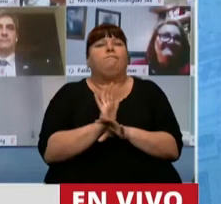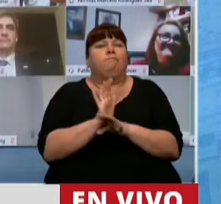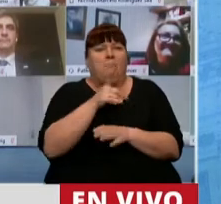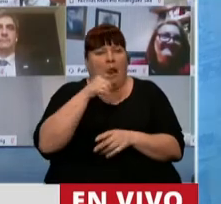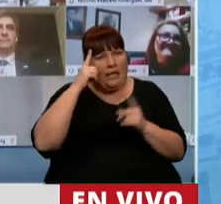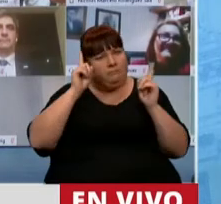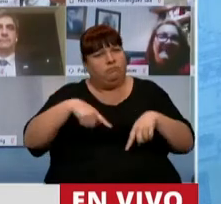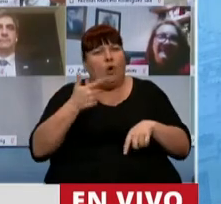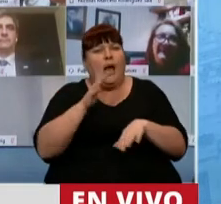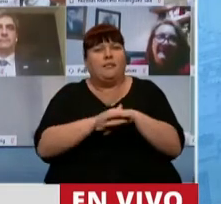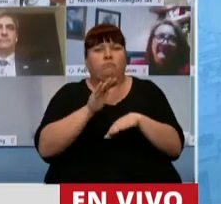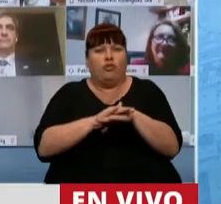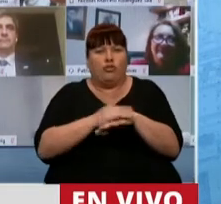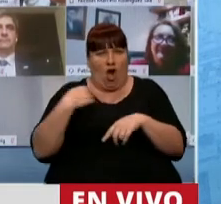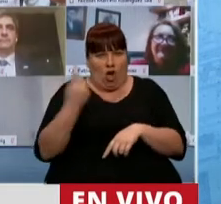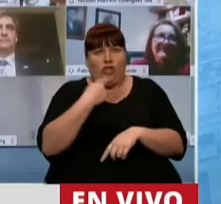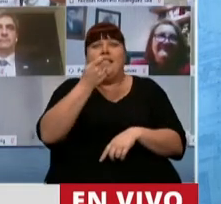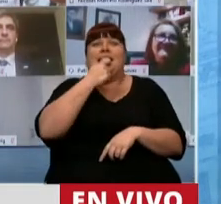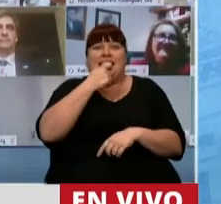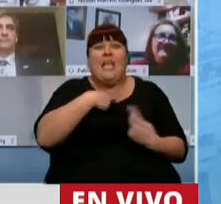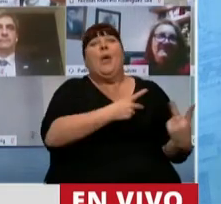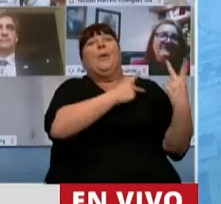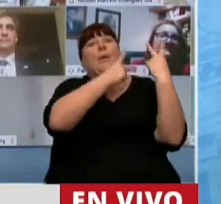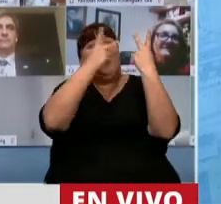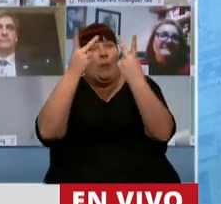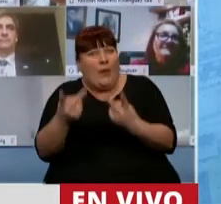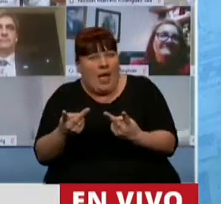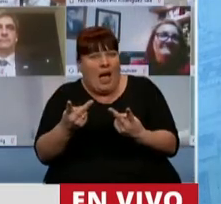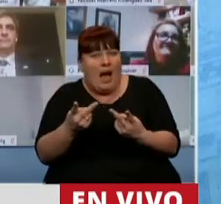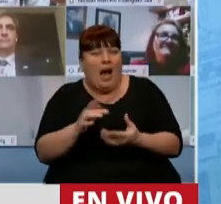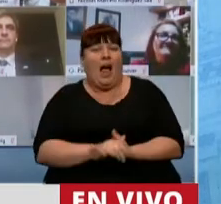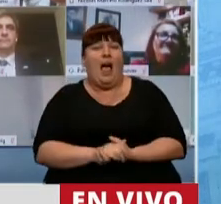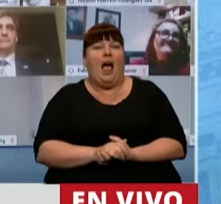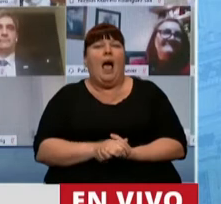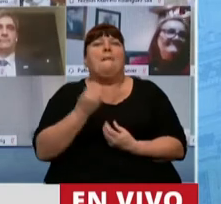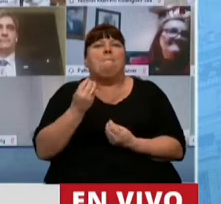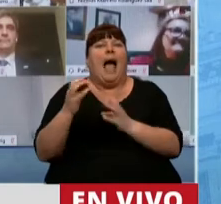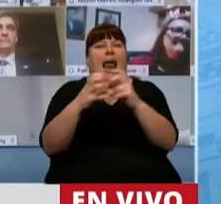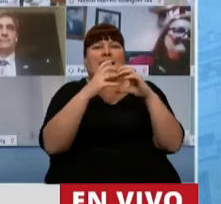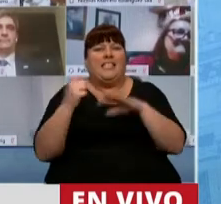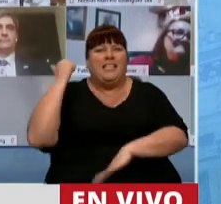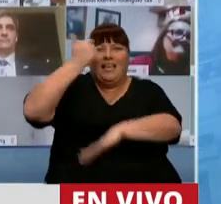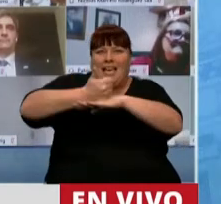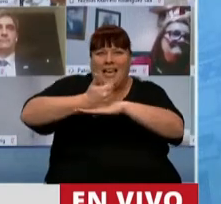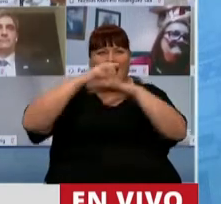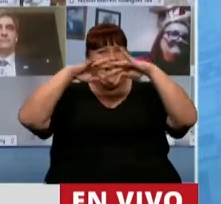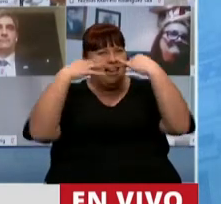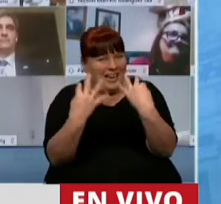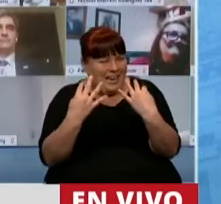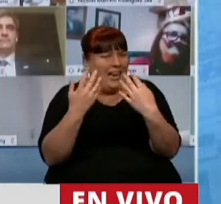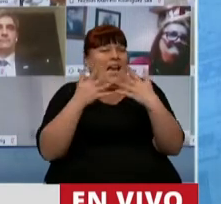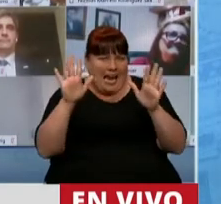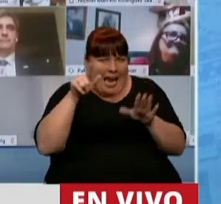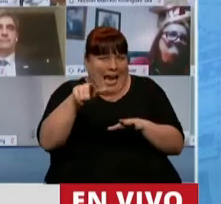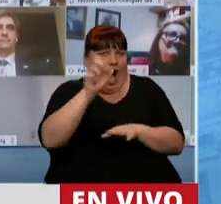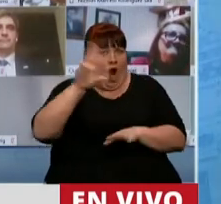irresponsabilidad de nuestra parte tener que viajar a sesionar presencialmente, más allá